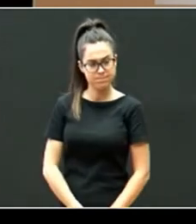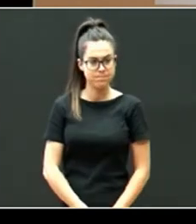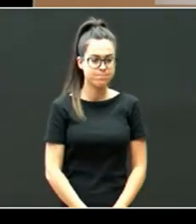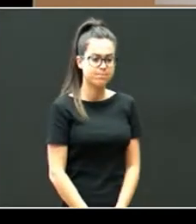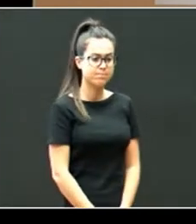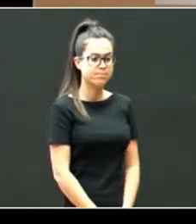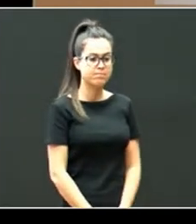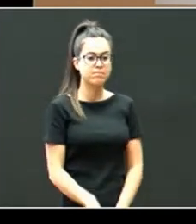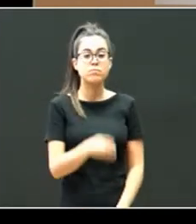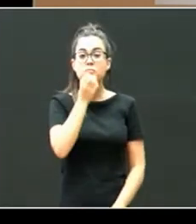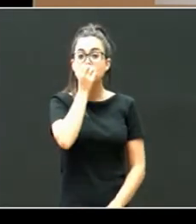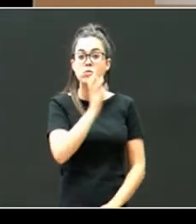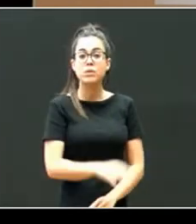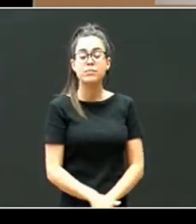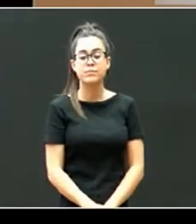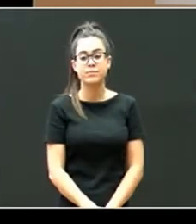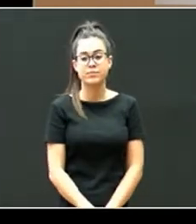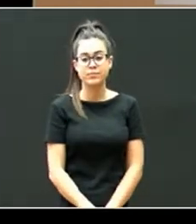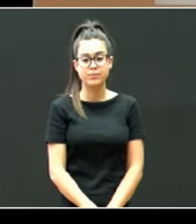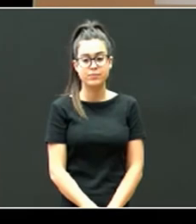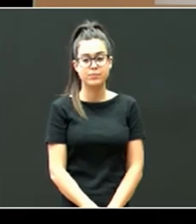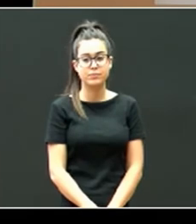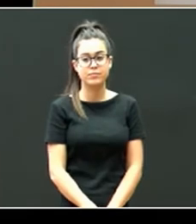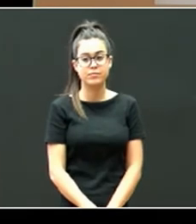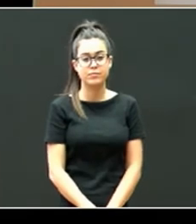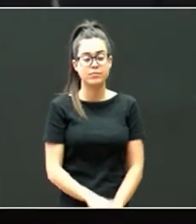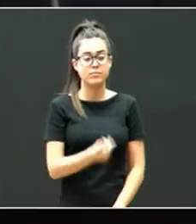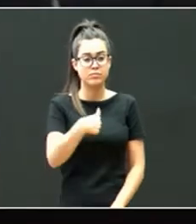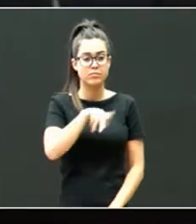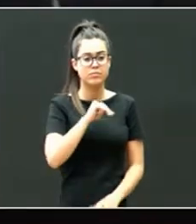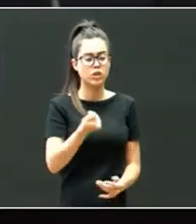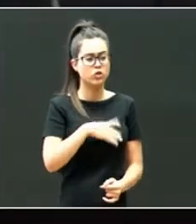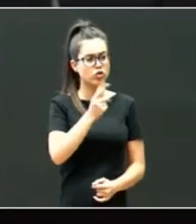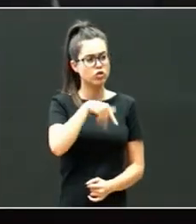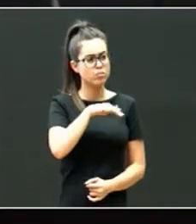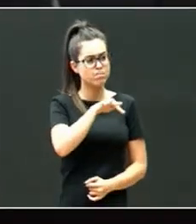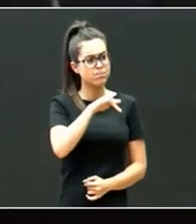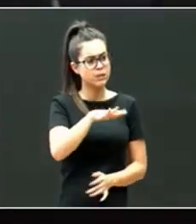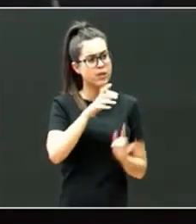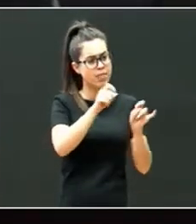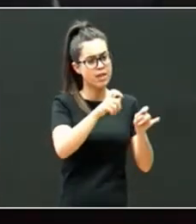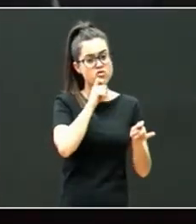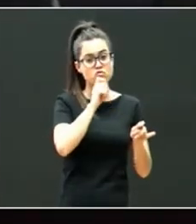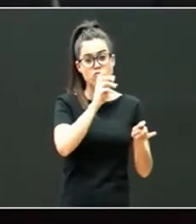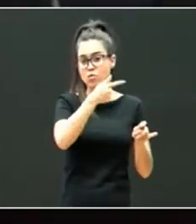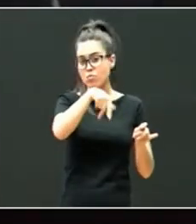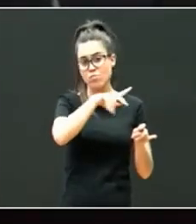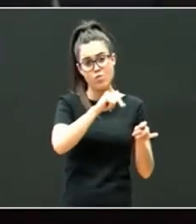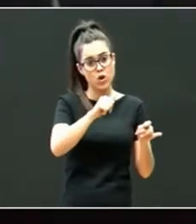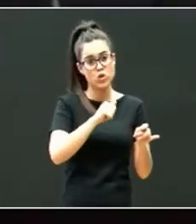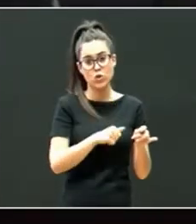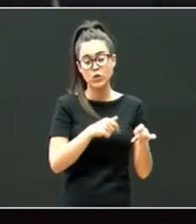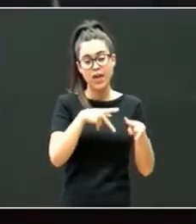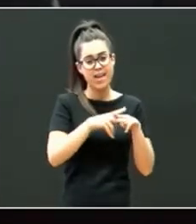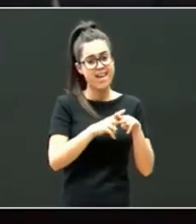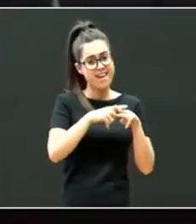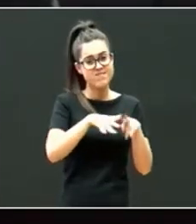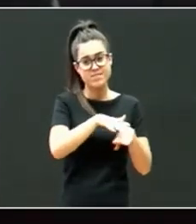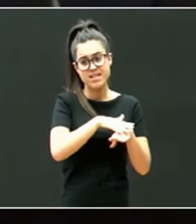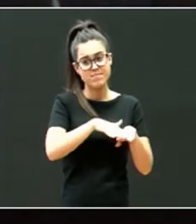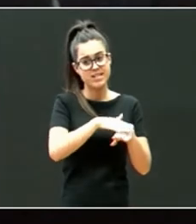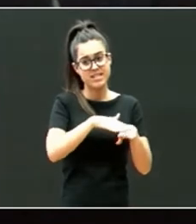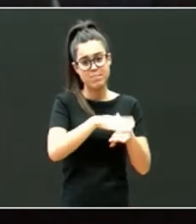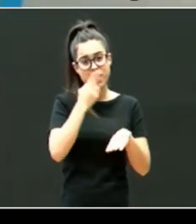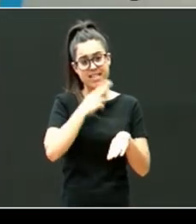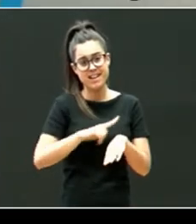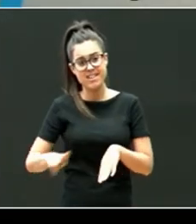muy bien desde los relacionales como podemos beneficiar al niño vosotros sois el principal instrumento y de influencia de cambio en el